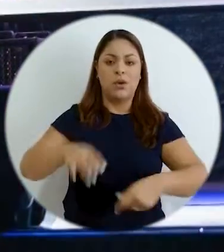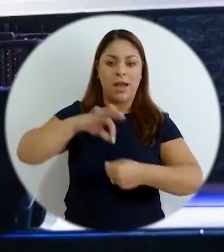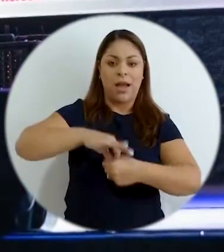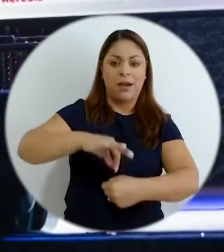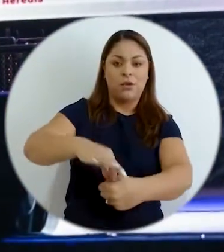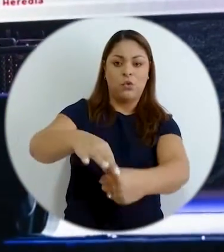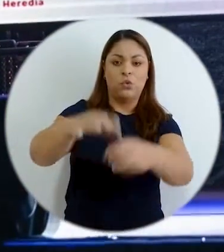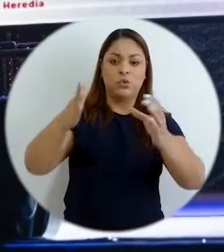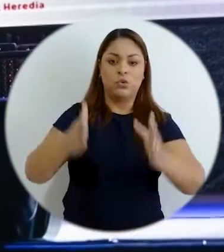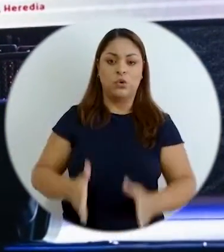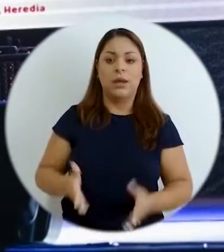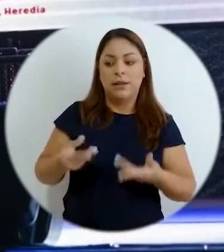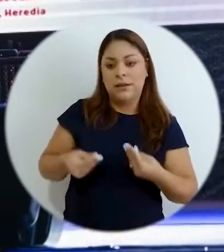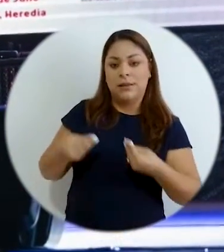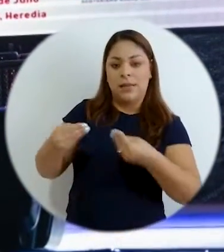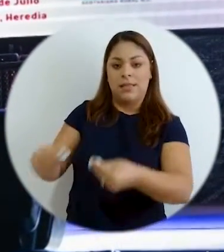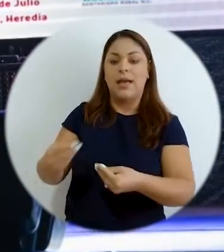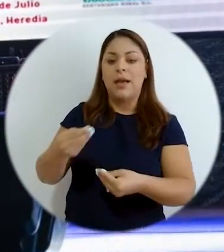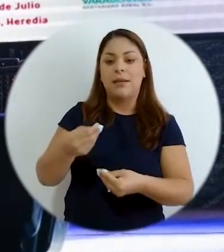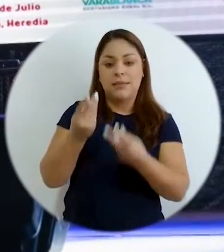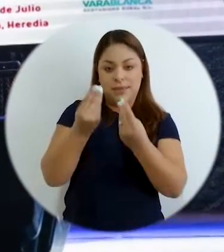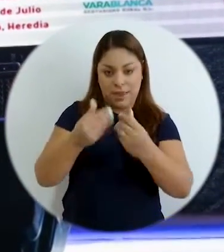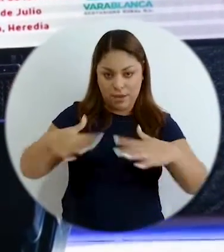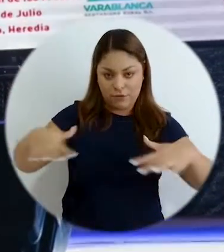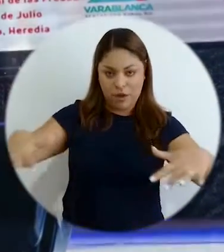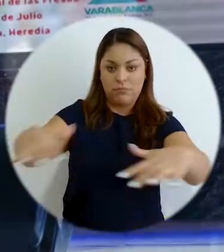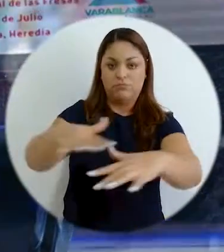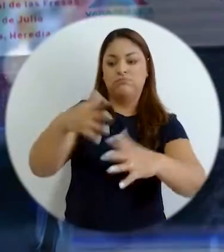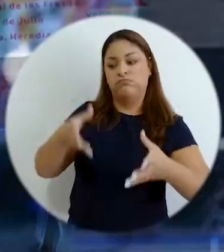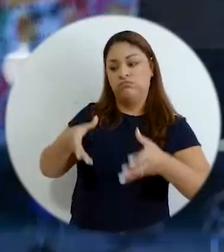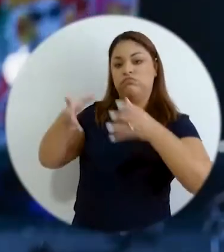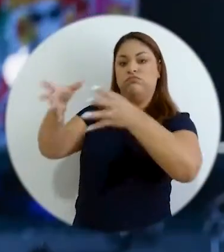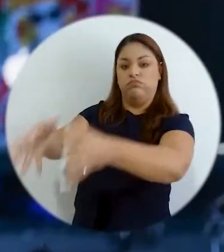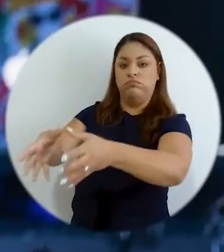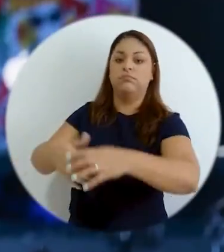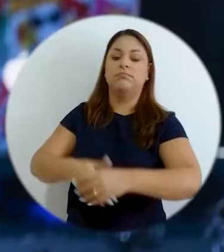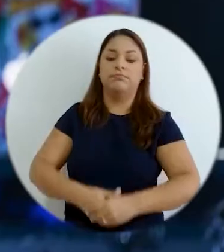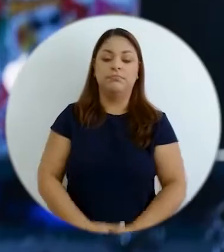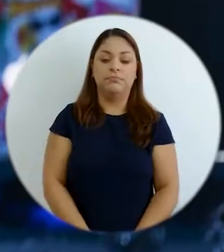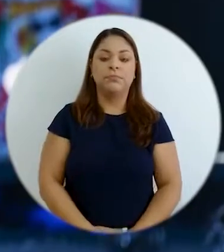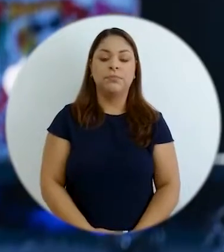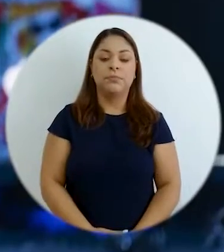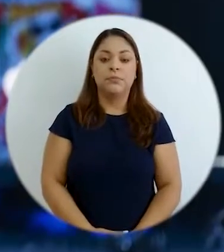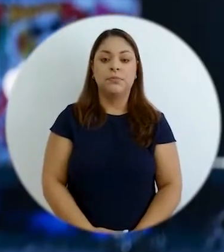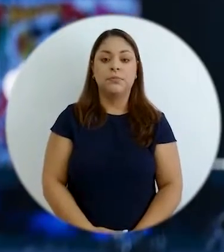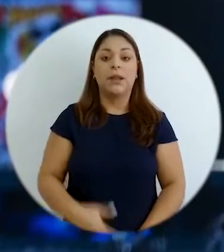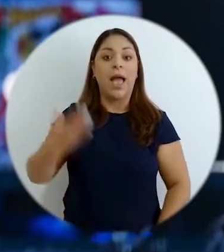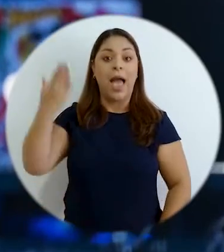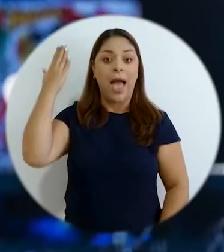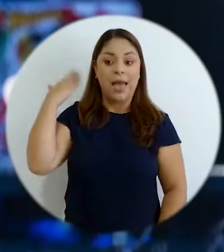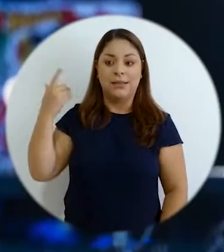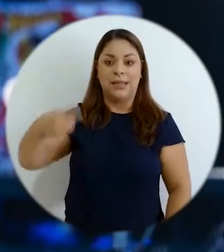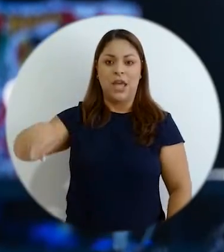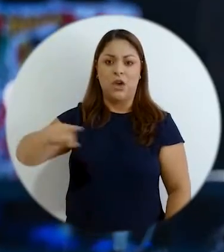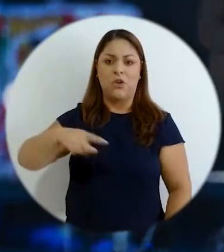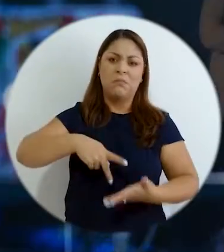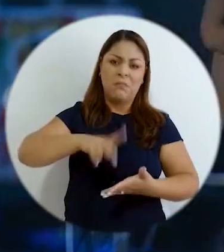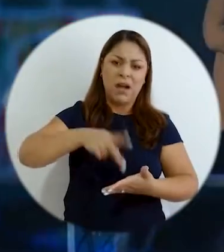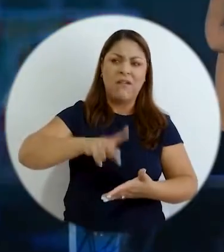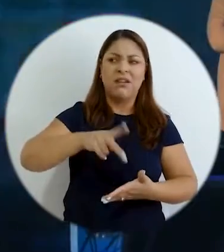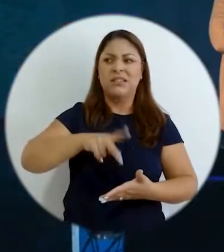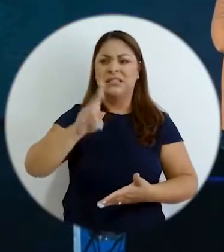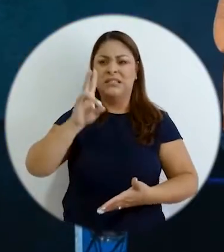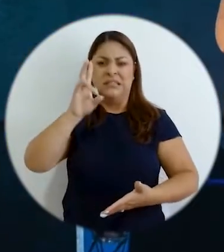personas agricultoras tuvieran una parcela y ya en este momento se estudiaba Vara Blanca antes ellos